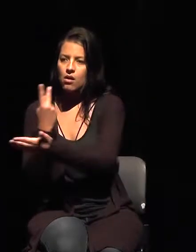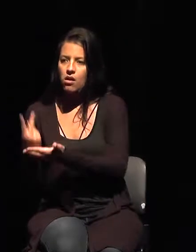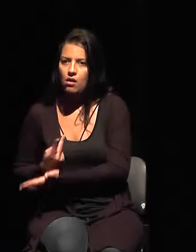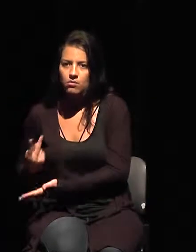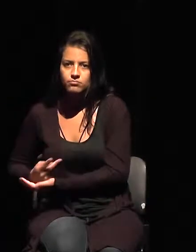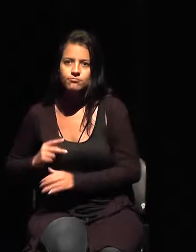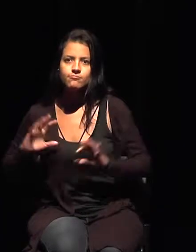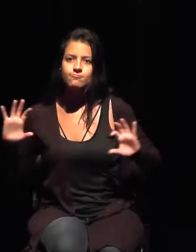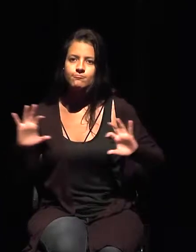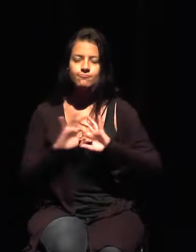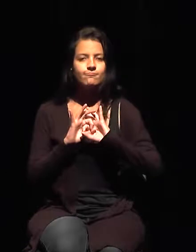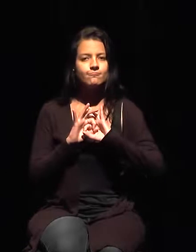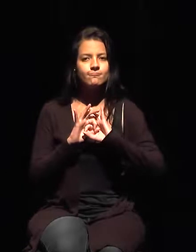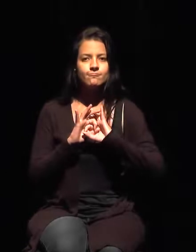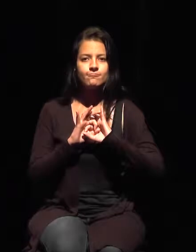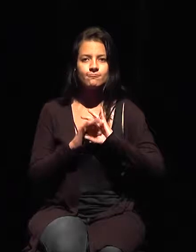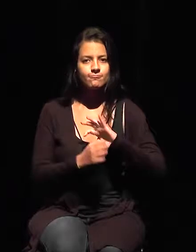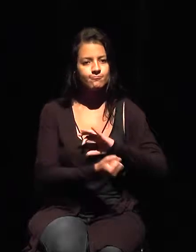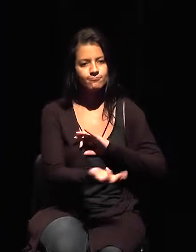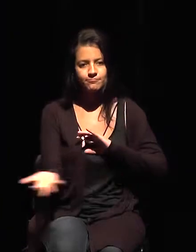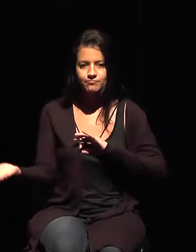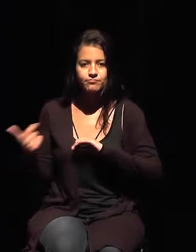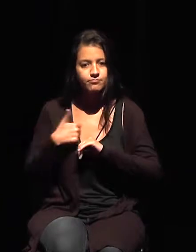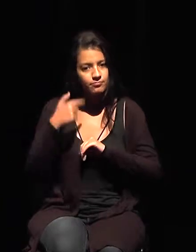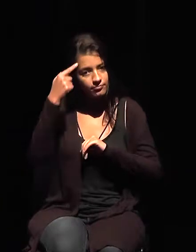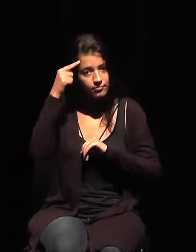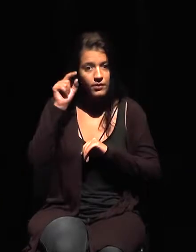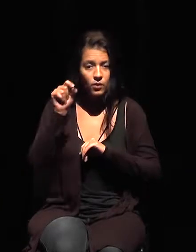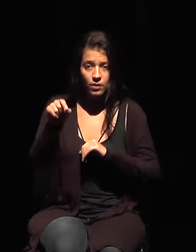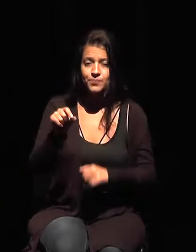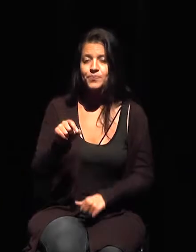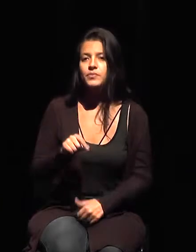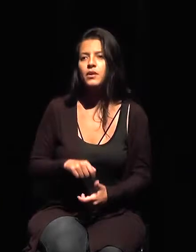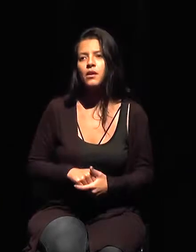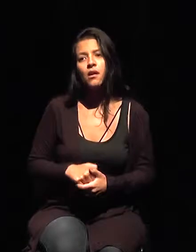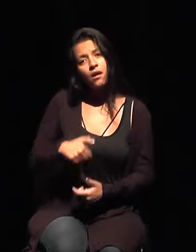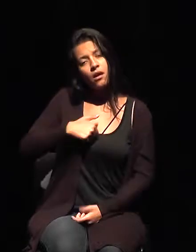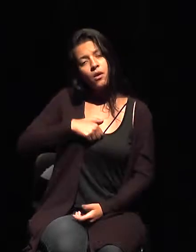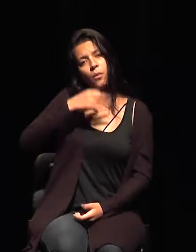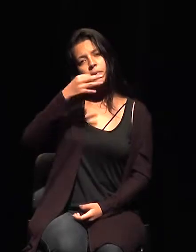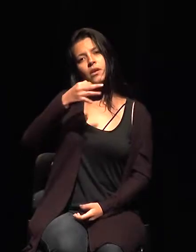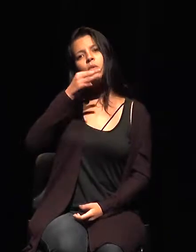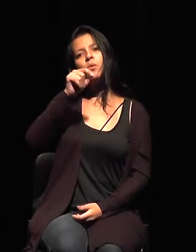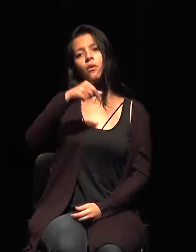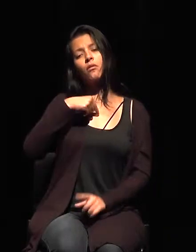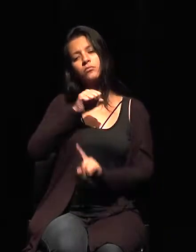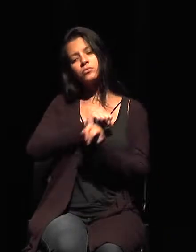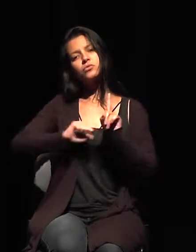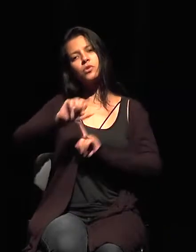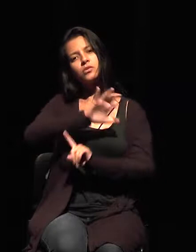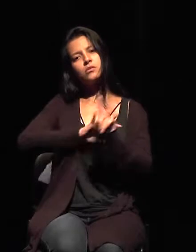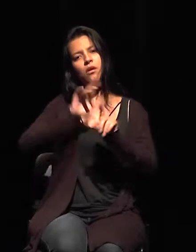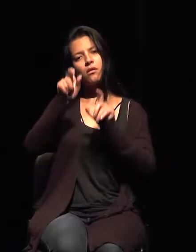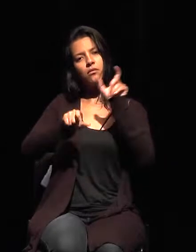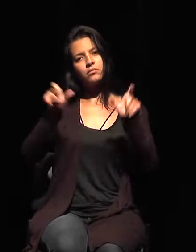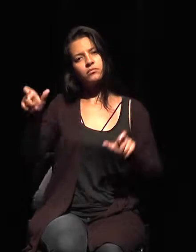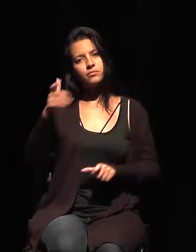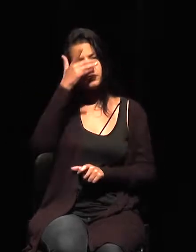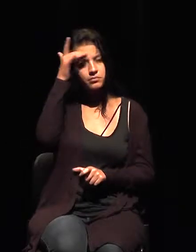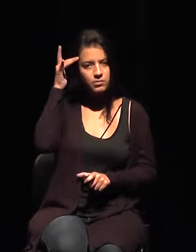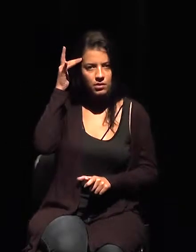desde donde les hablo, es el punto de la sociedad civil. Me imagino que eso siempre se está